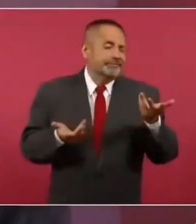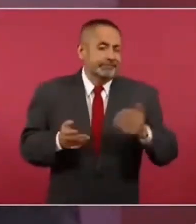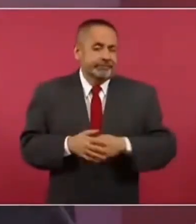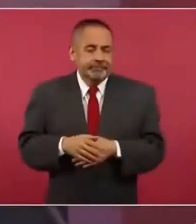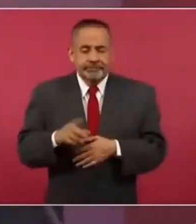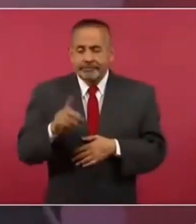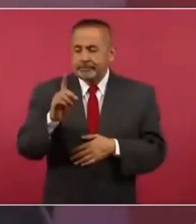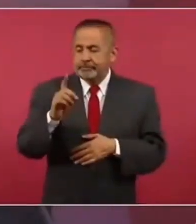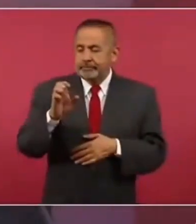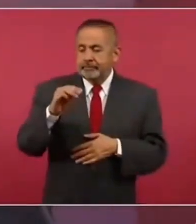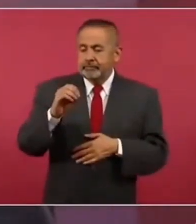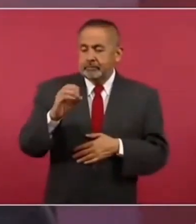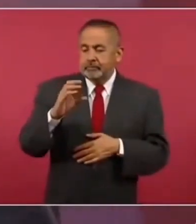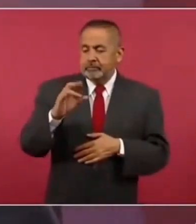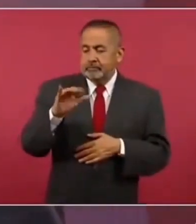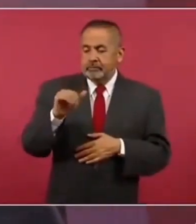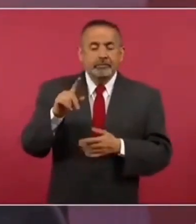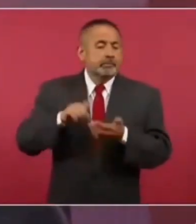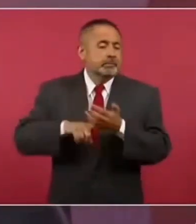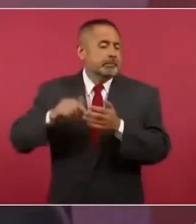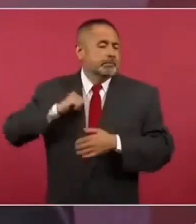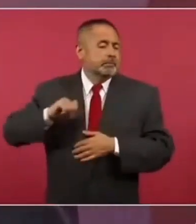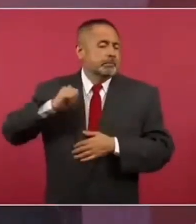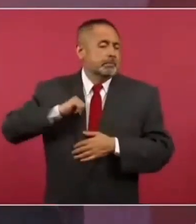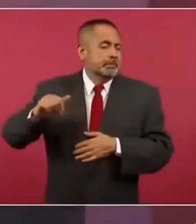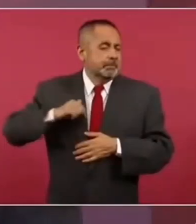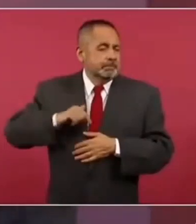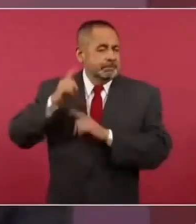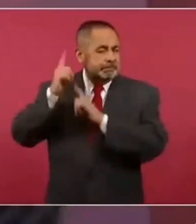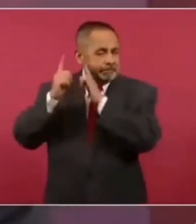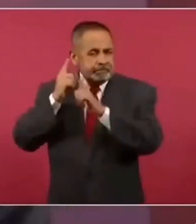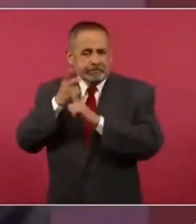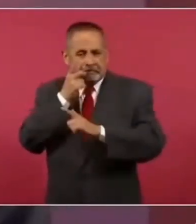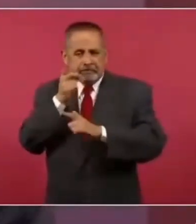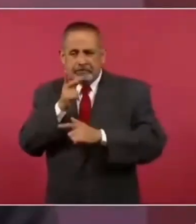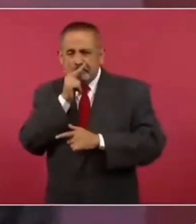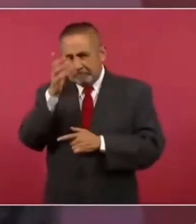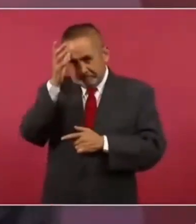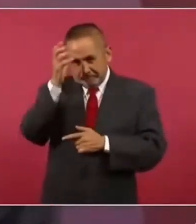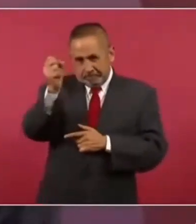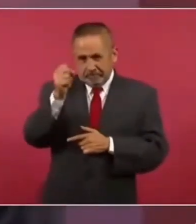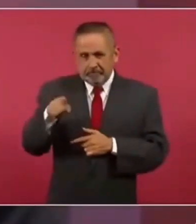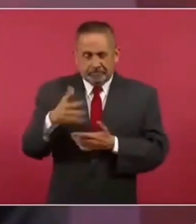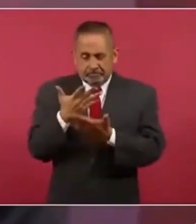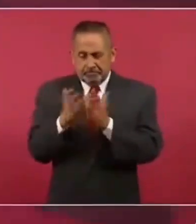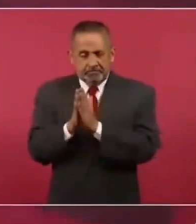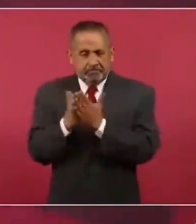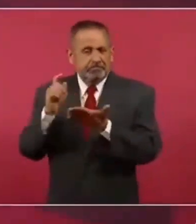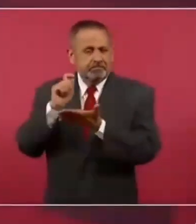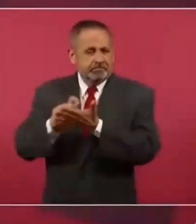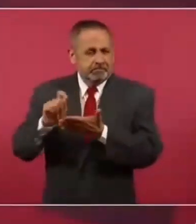definió desde la época de Aristóteles y como lo dice